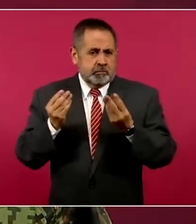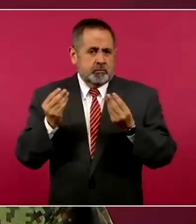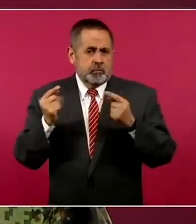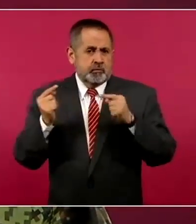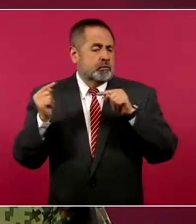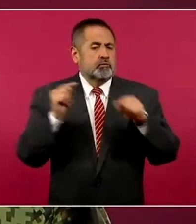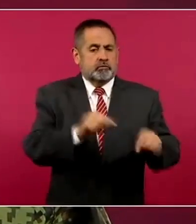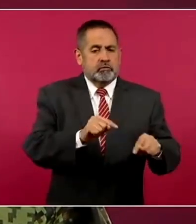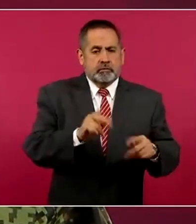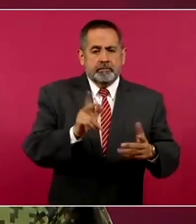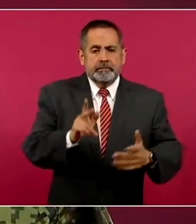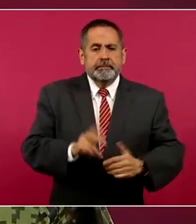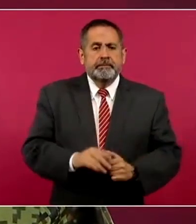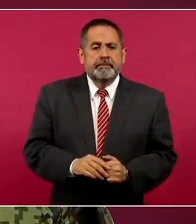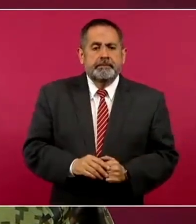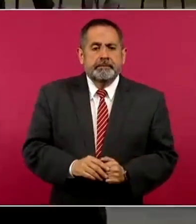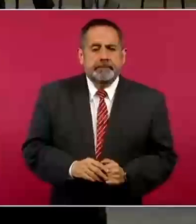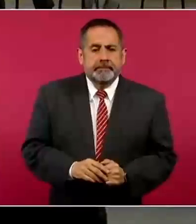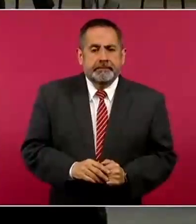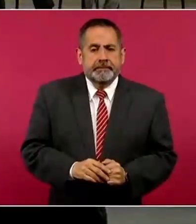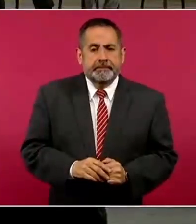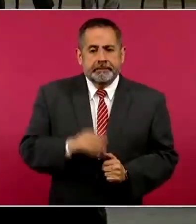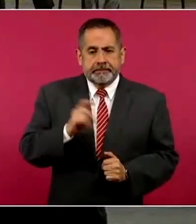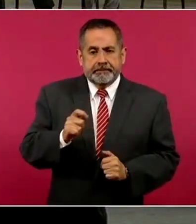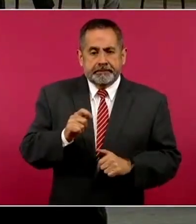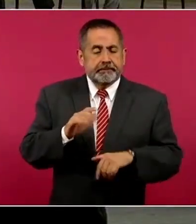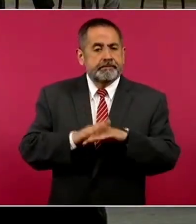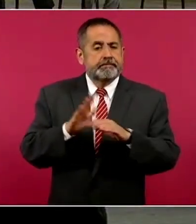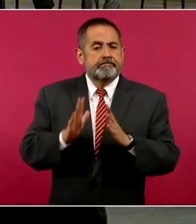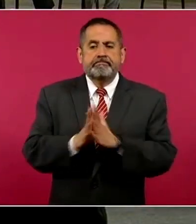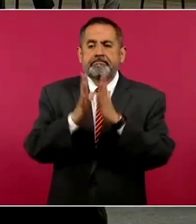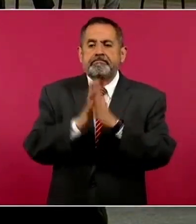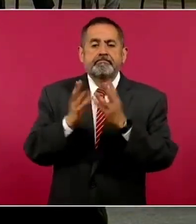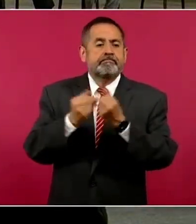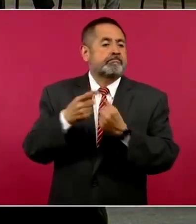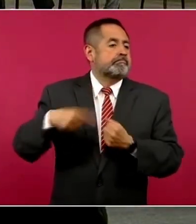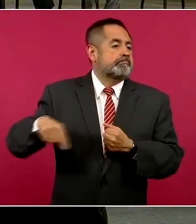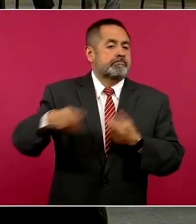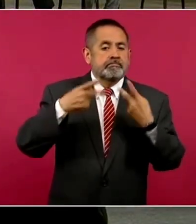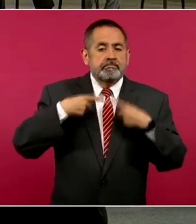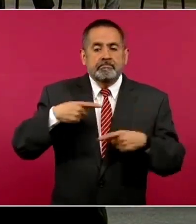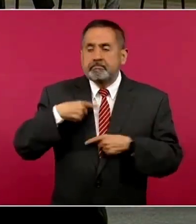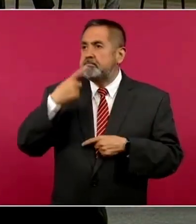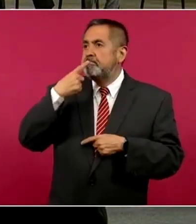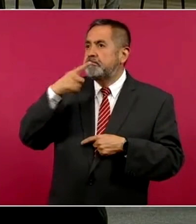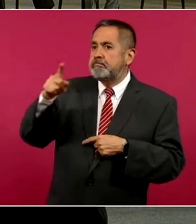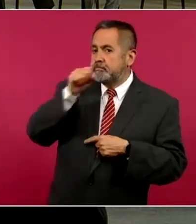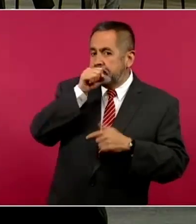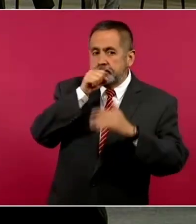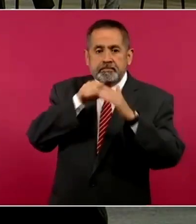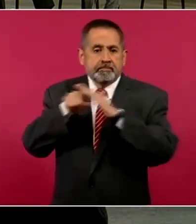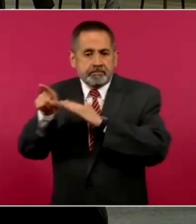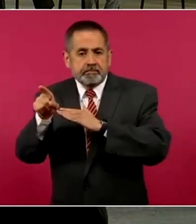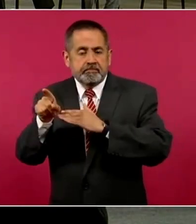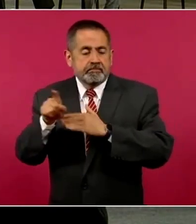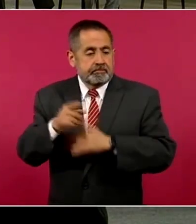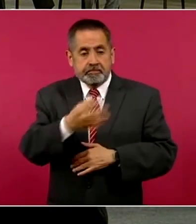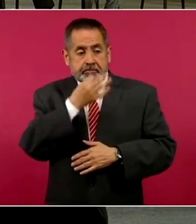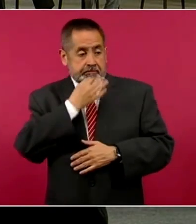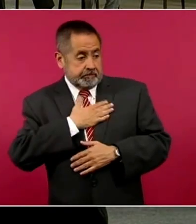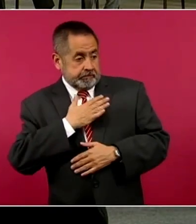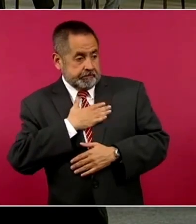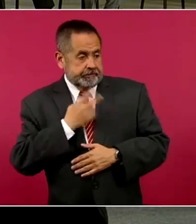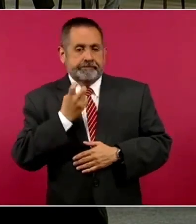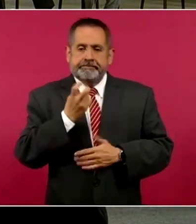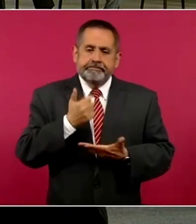pero la participación ciudadana tiene que ser una situación que nos ayude